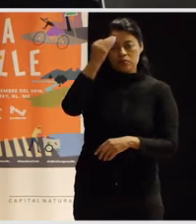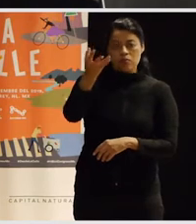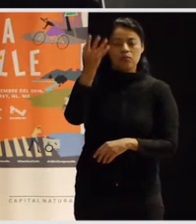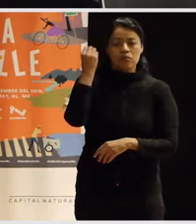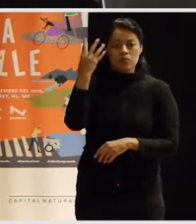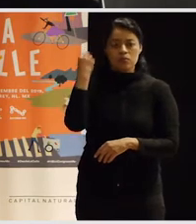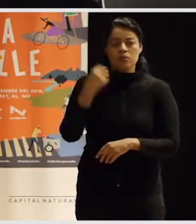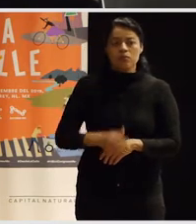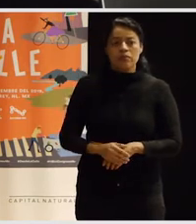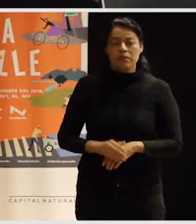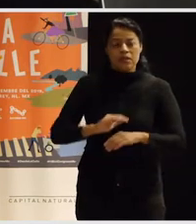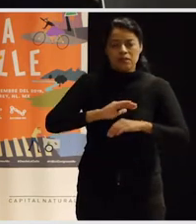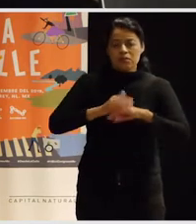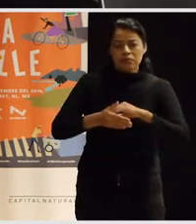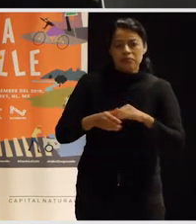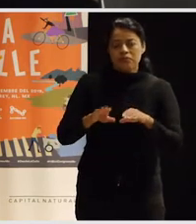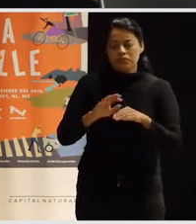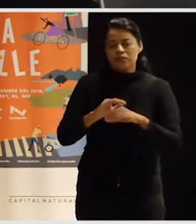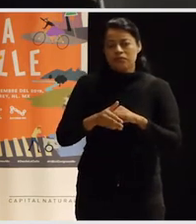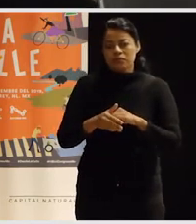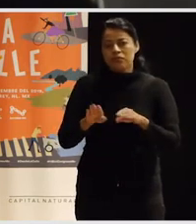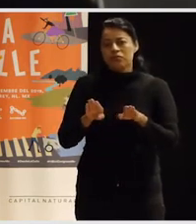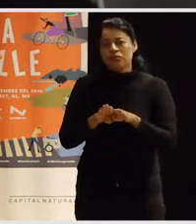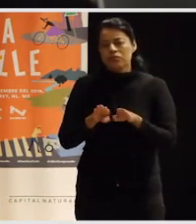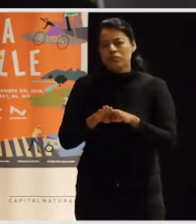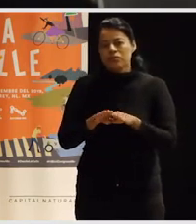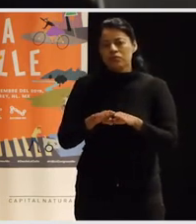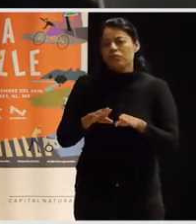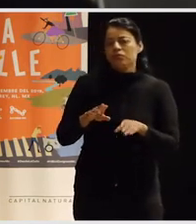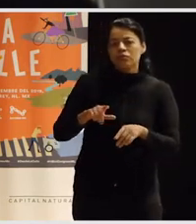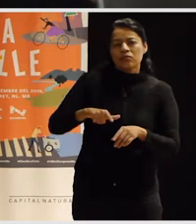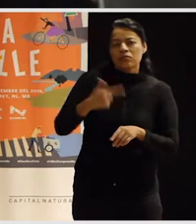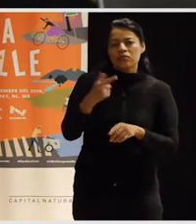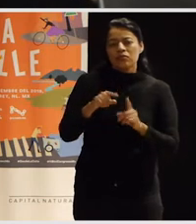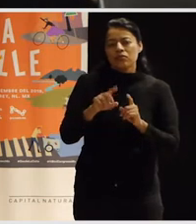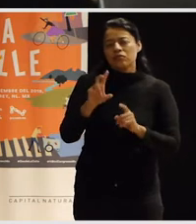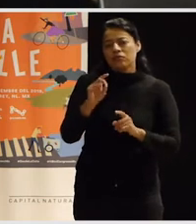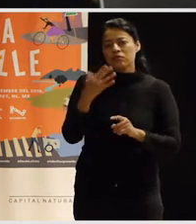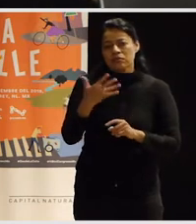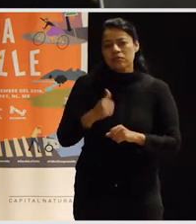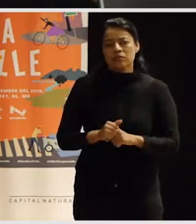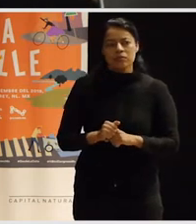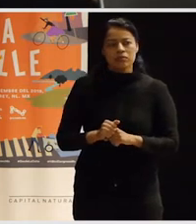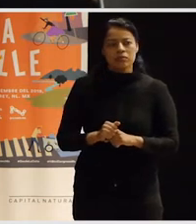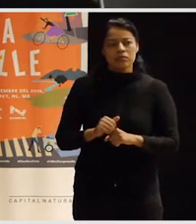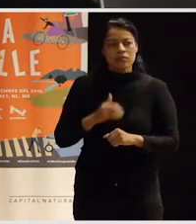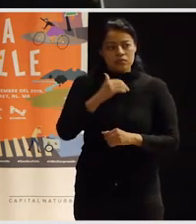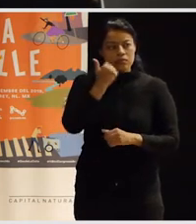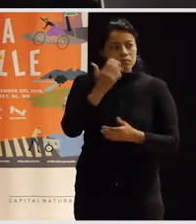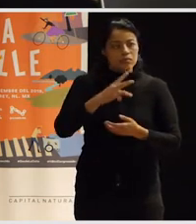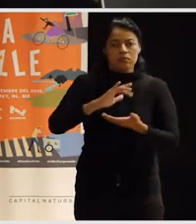entonces supongo que estaremos terminando como 12.35. Entonces, pues sin más, quiero